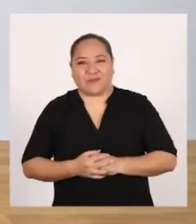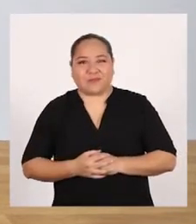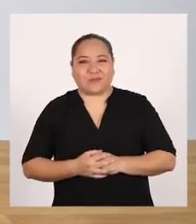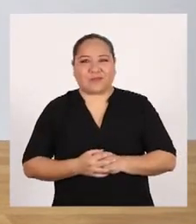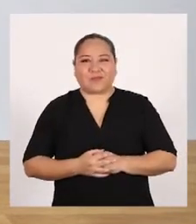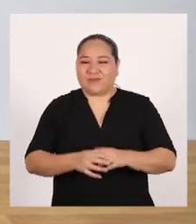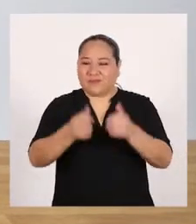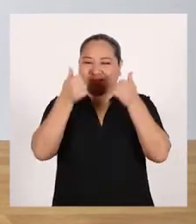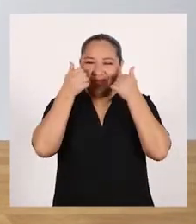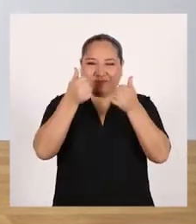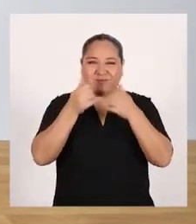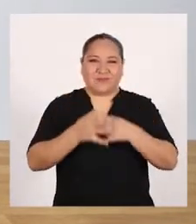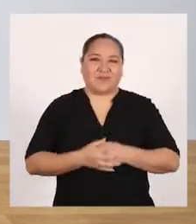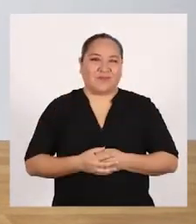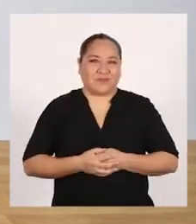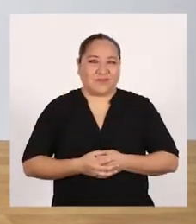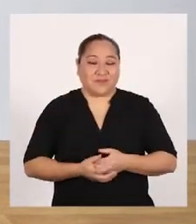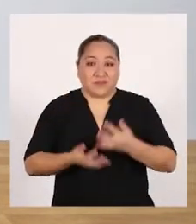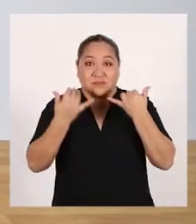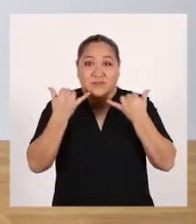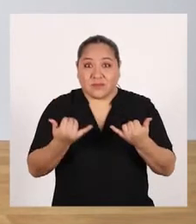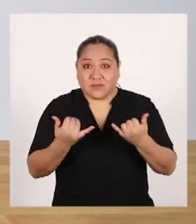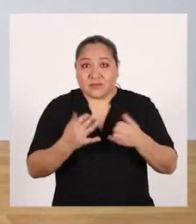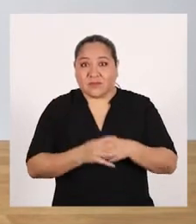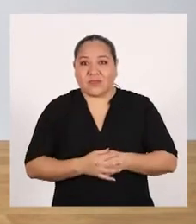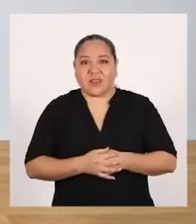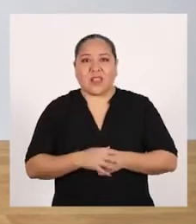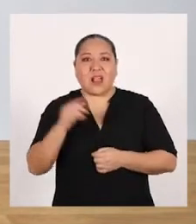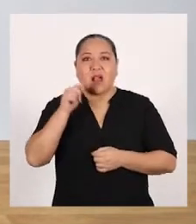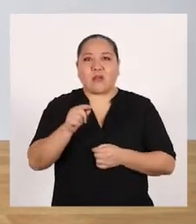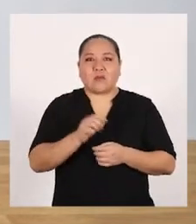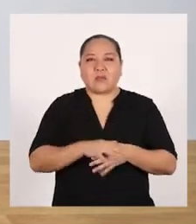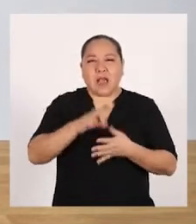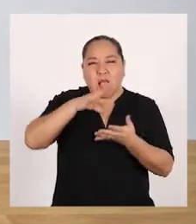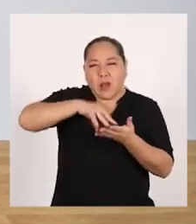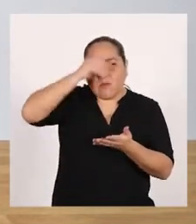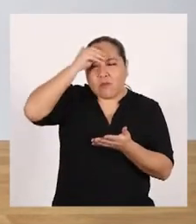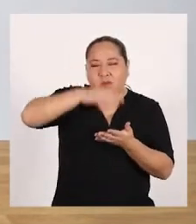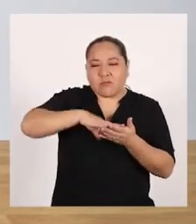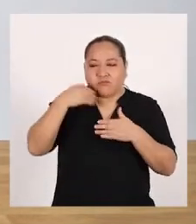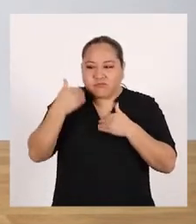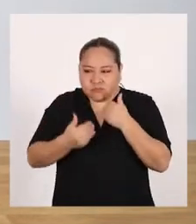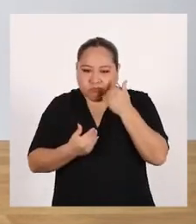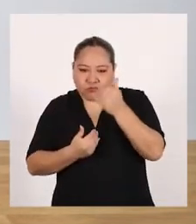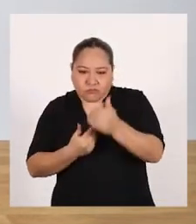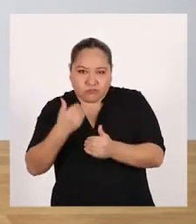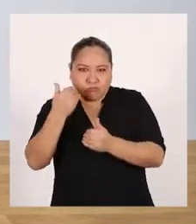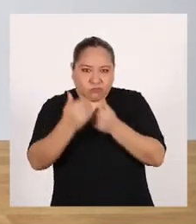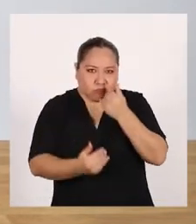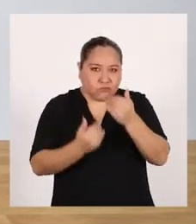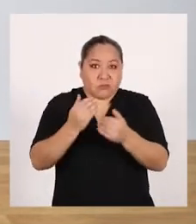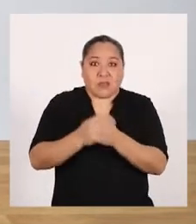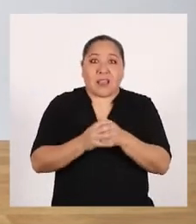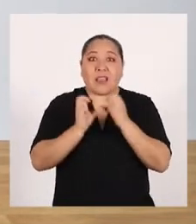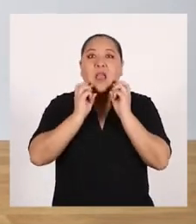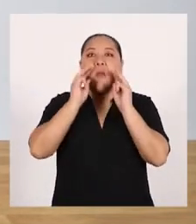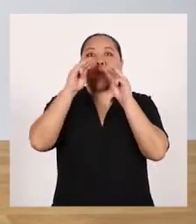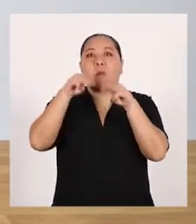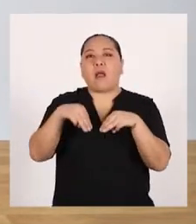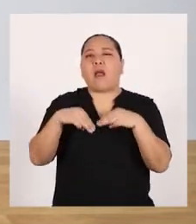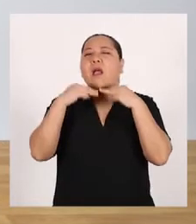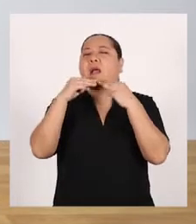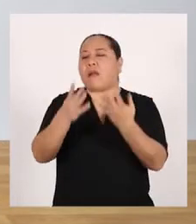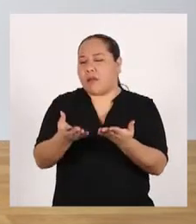8. Eso. Muy bien. Ahora vamos a aprender a hacer toda una secuencia inspirado en el mar.